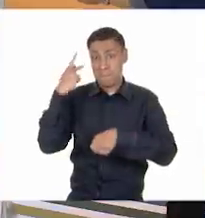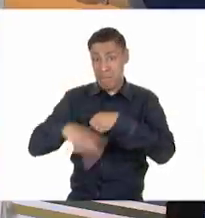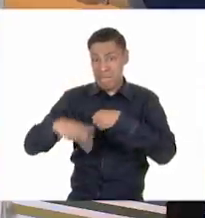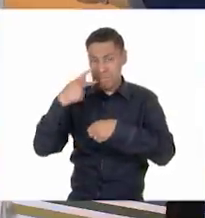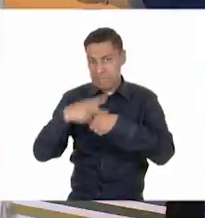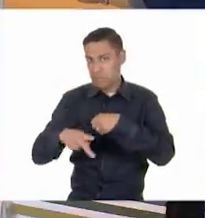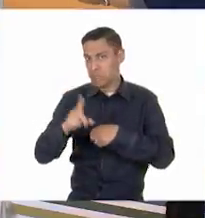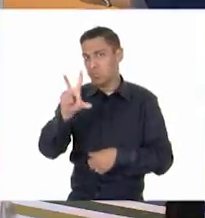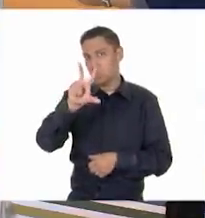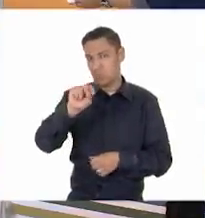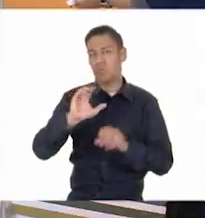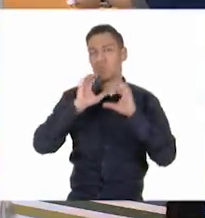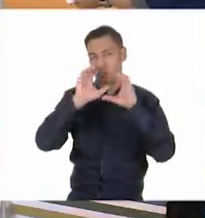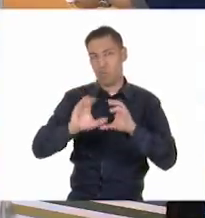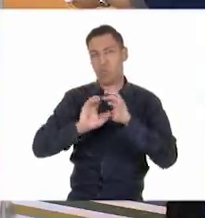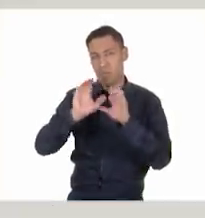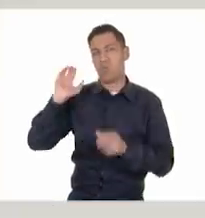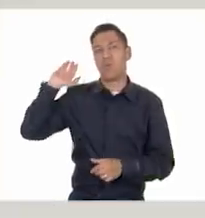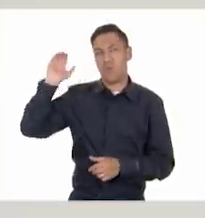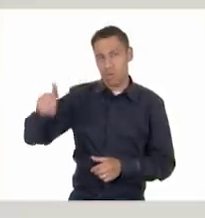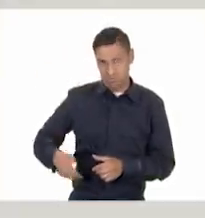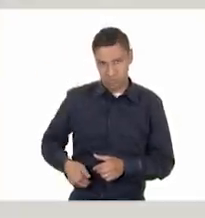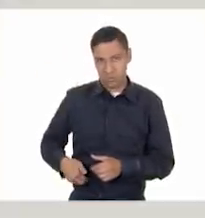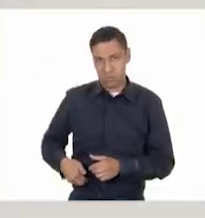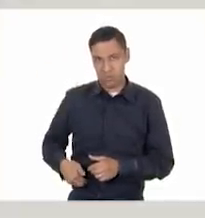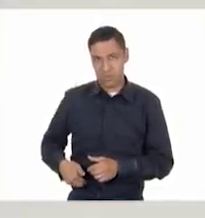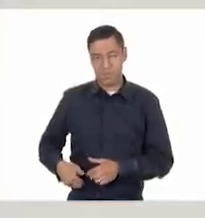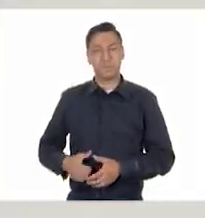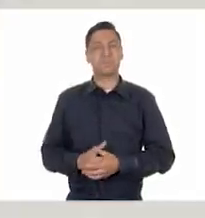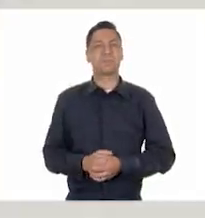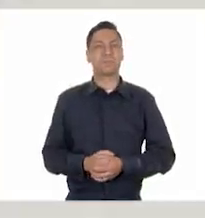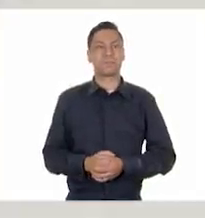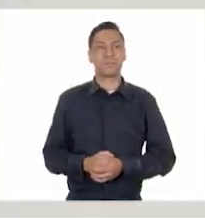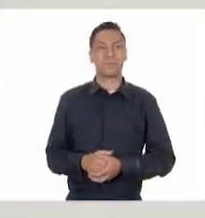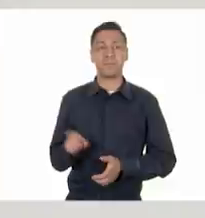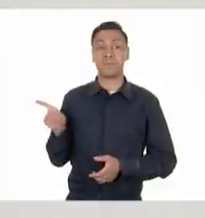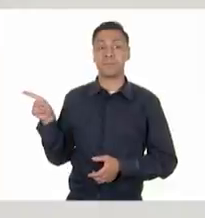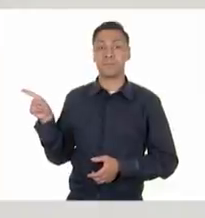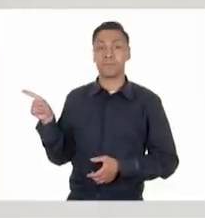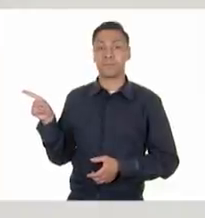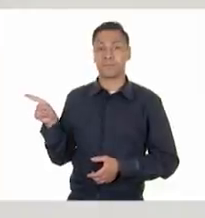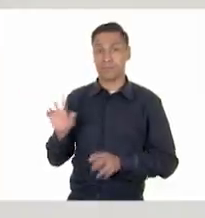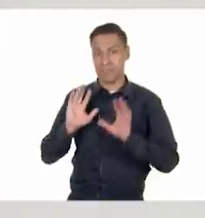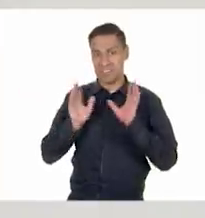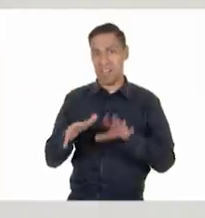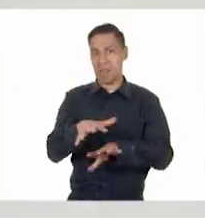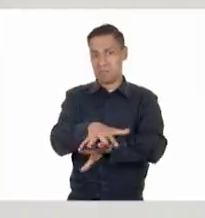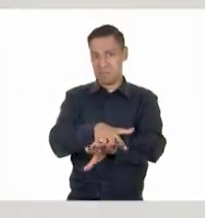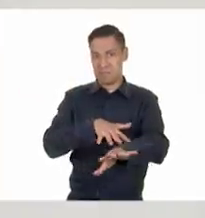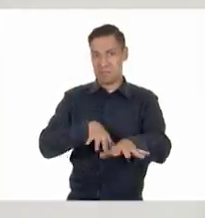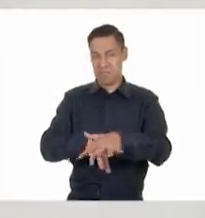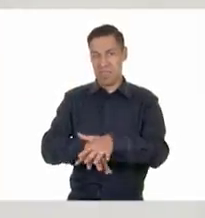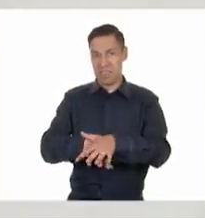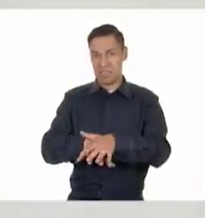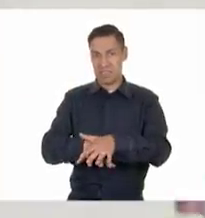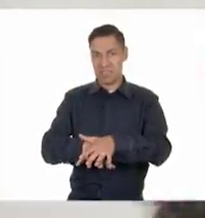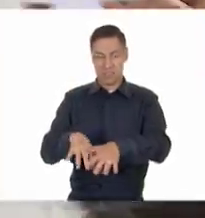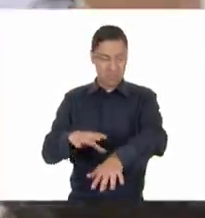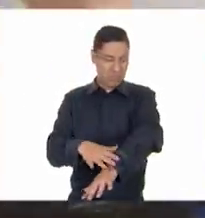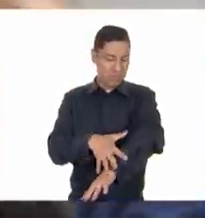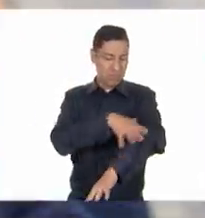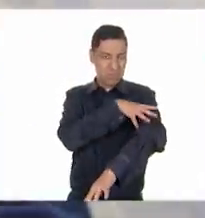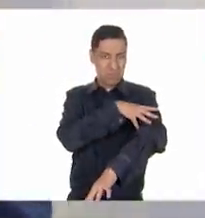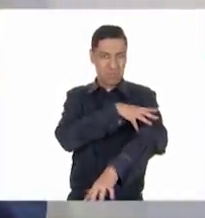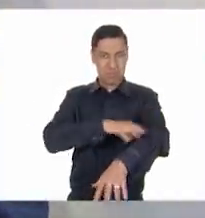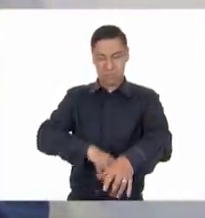razón. Esa es otra forma de cuidarlos. Muy bien. A ver, ¿qué más tenemos? Creo que no,